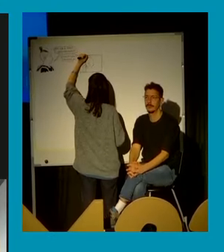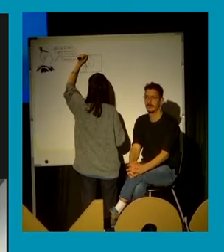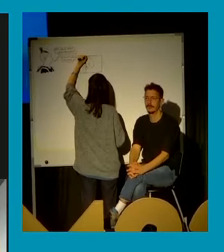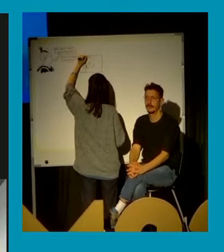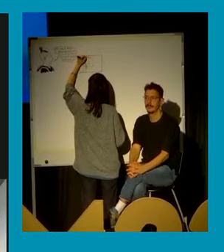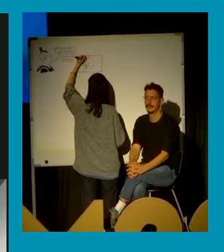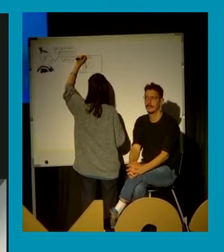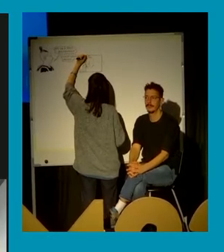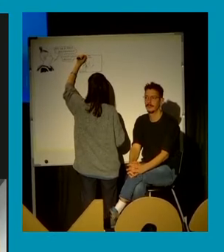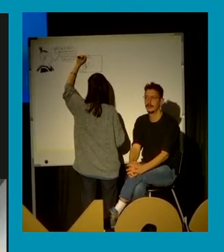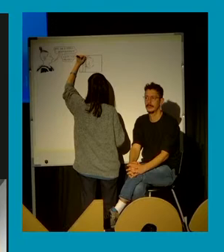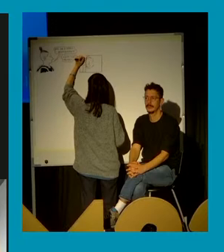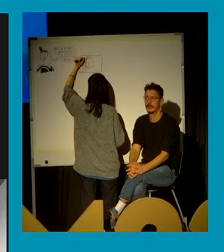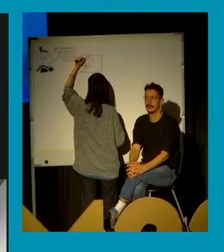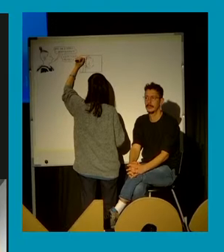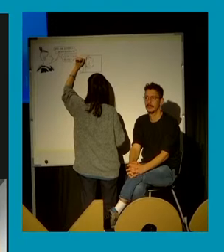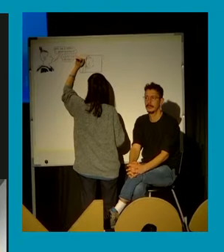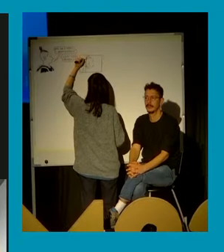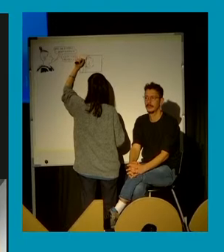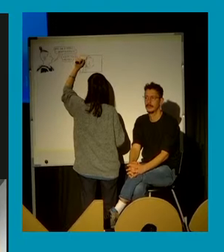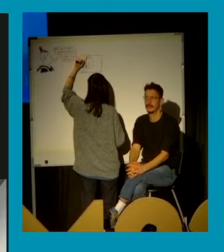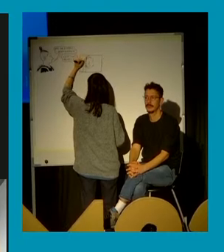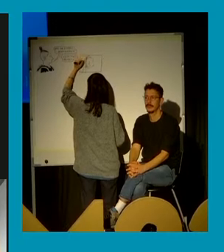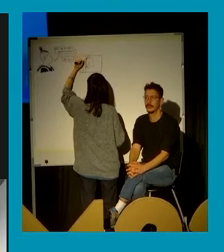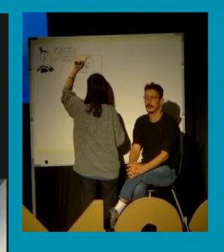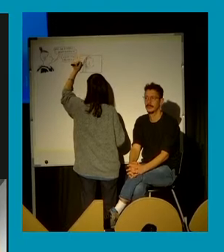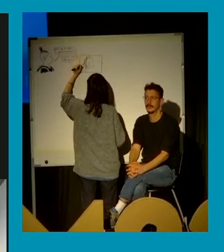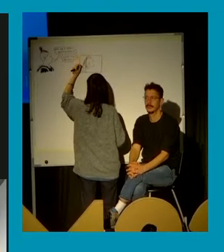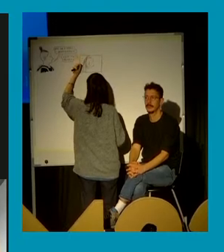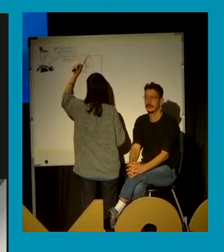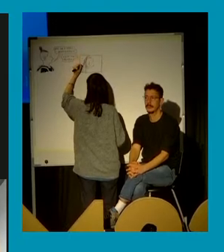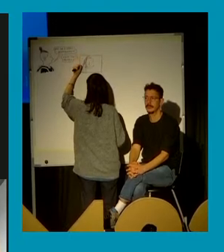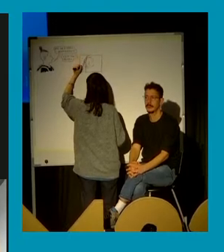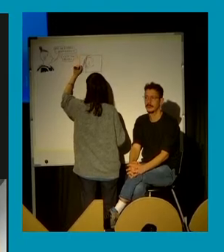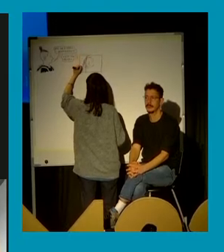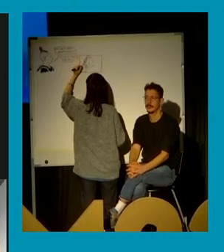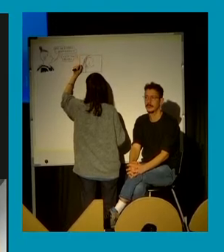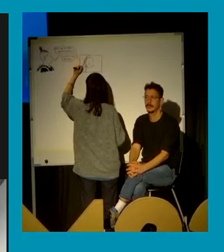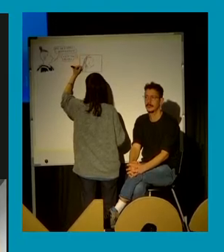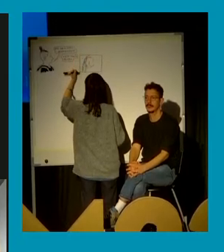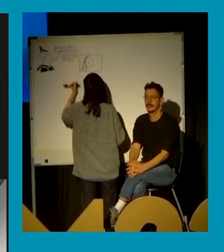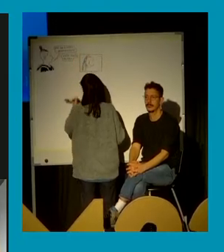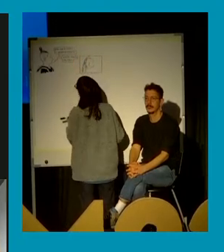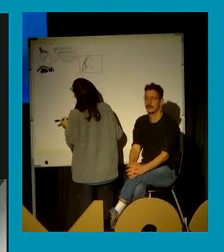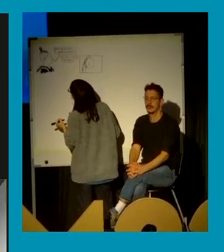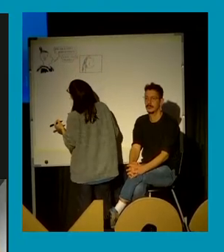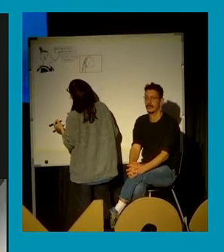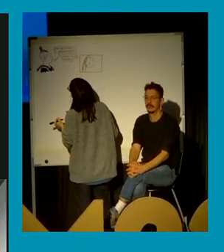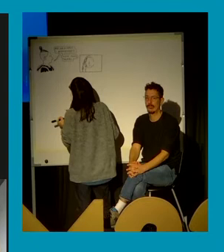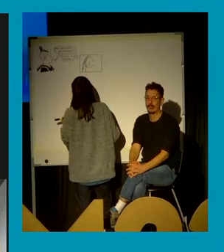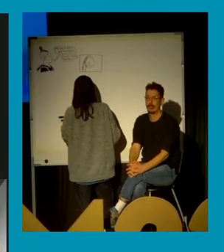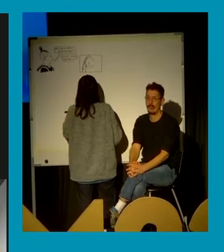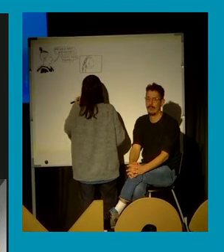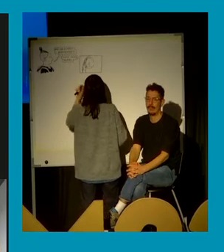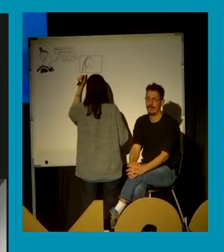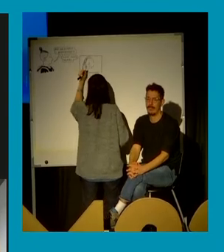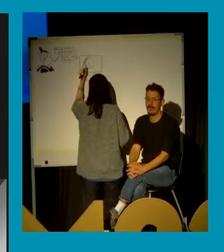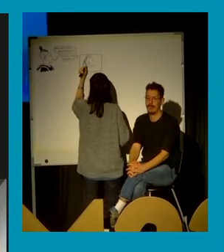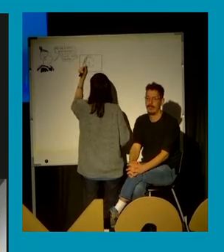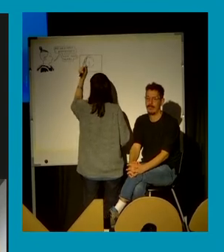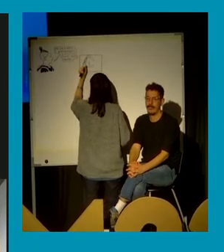No sé si deciros de empezar por otra, porque no se lo escucha la Nerea. y ya no se listo porque tienen que pincharla.